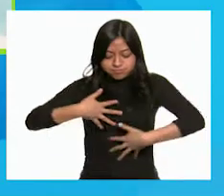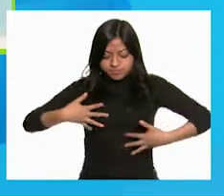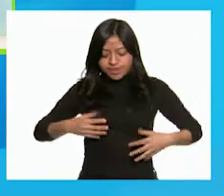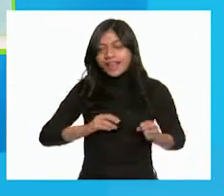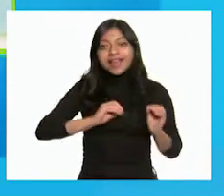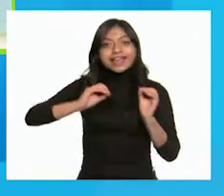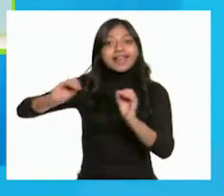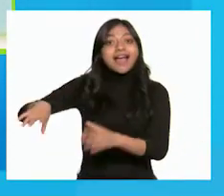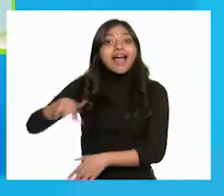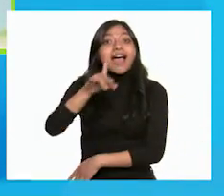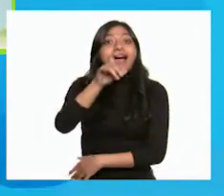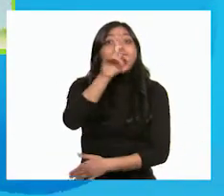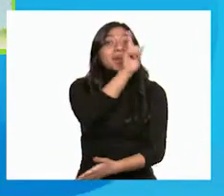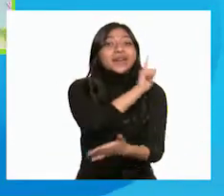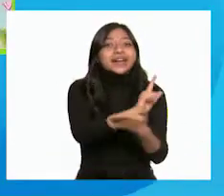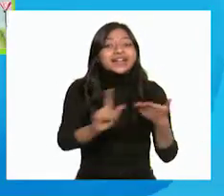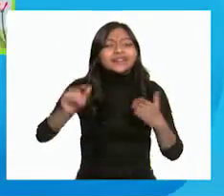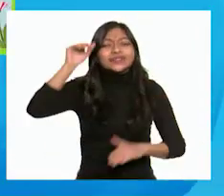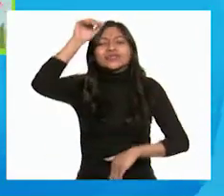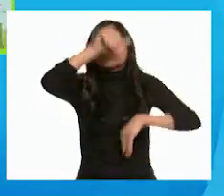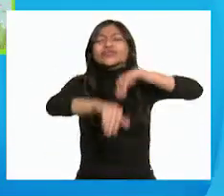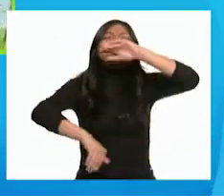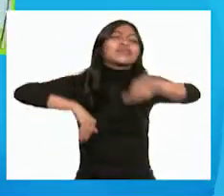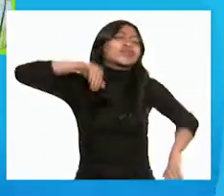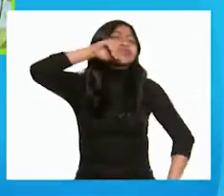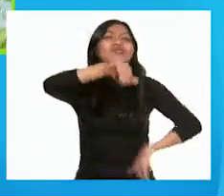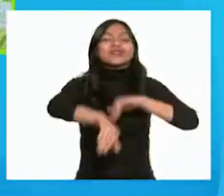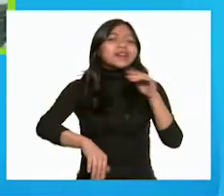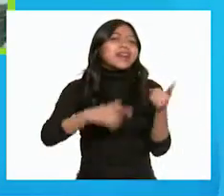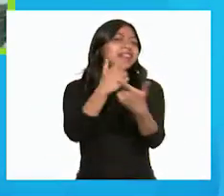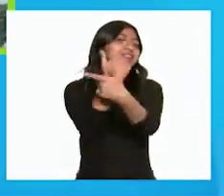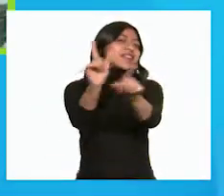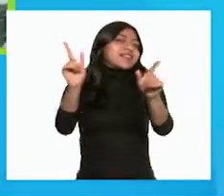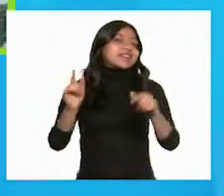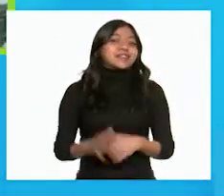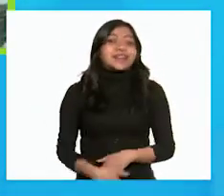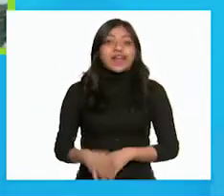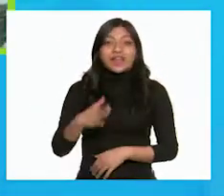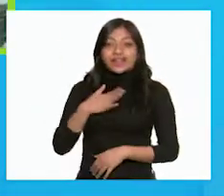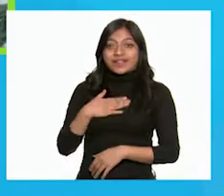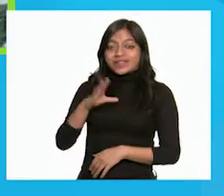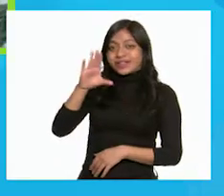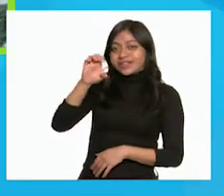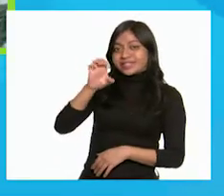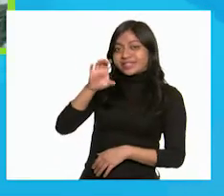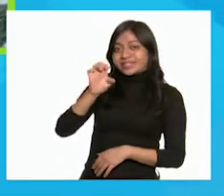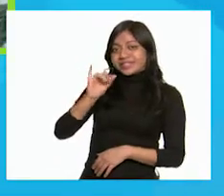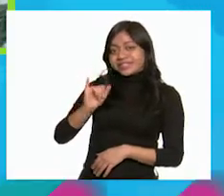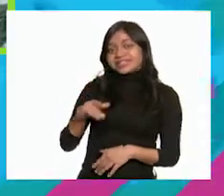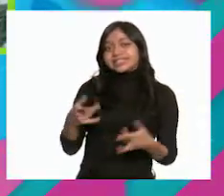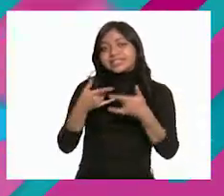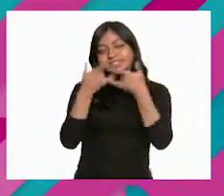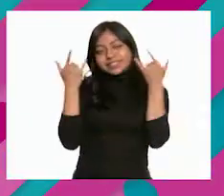traje a rayas y nadar como más le gusta. Yo soy Ceci Cuento.